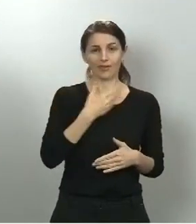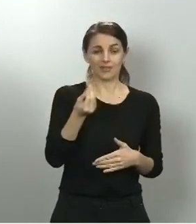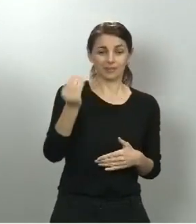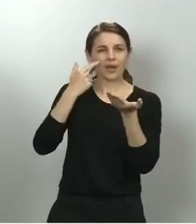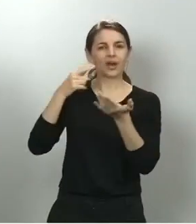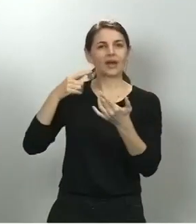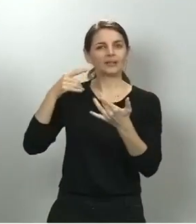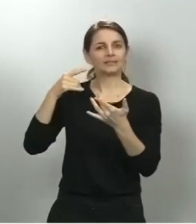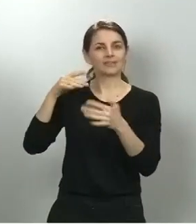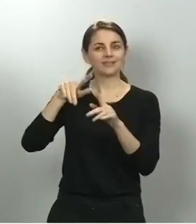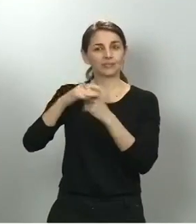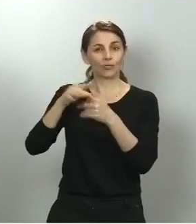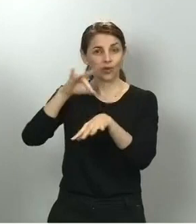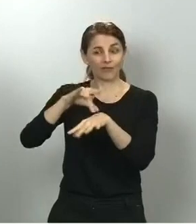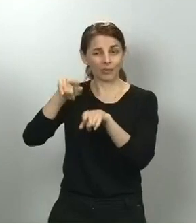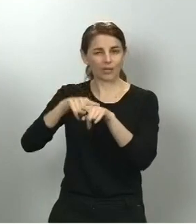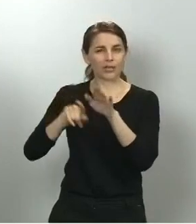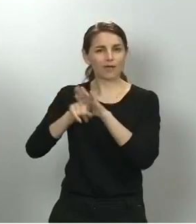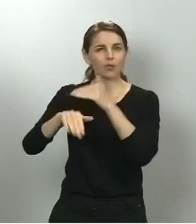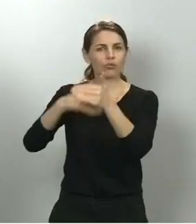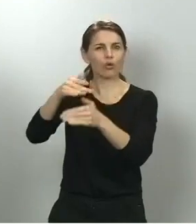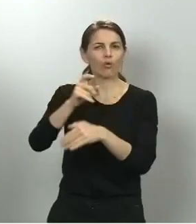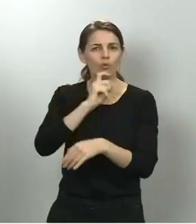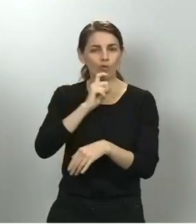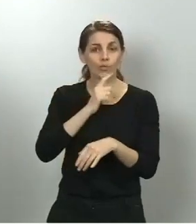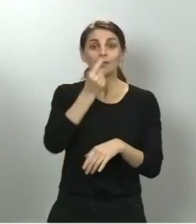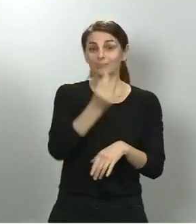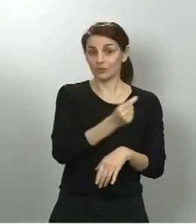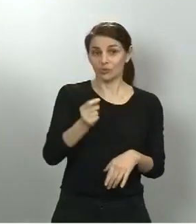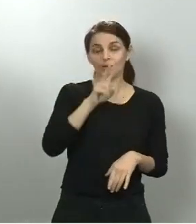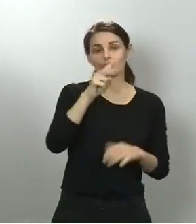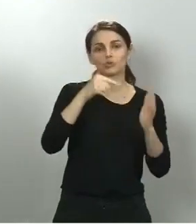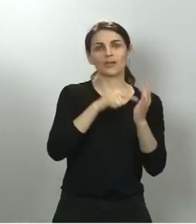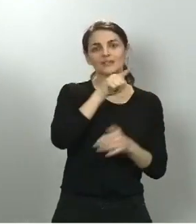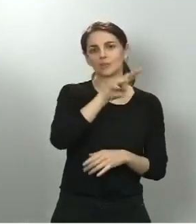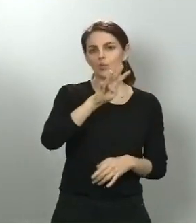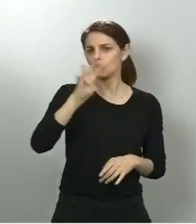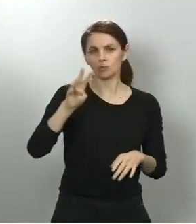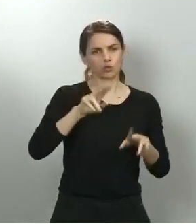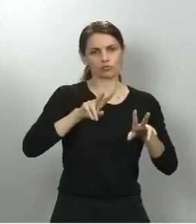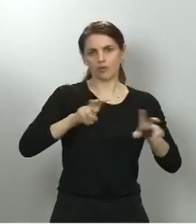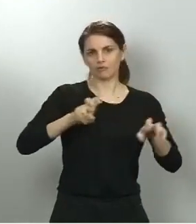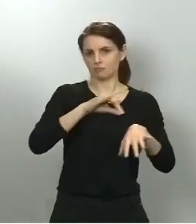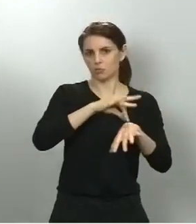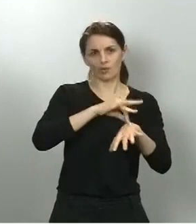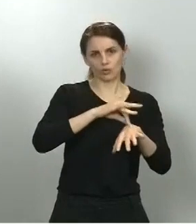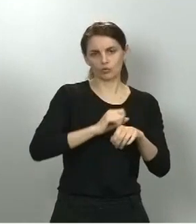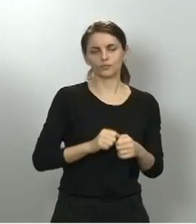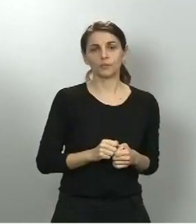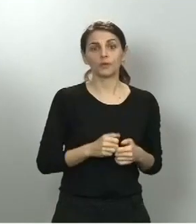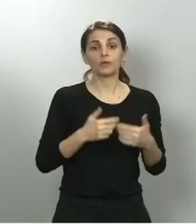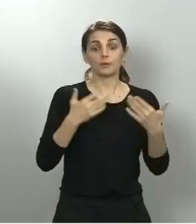1%, pero en todo caso tenemos 2.144 casos nuevos que siguen la línea que estábamos observando, si bien no